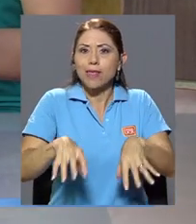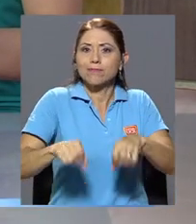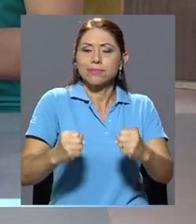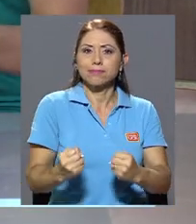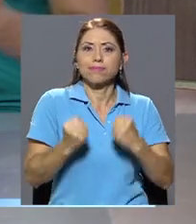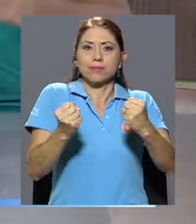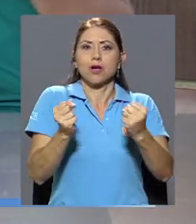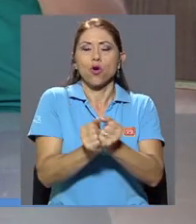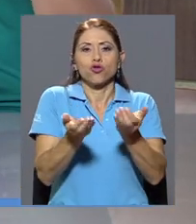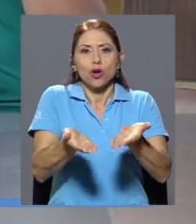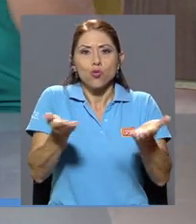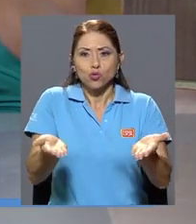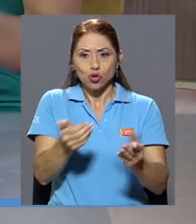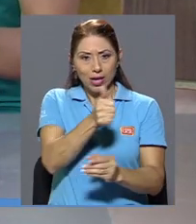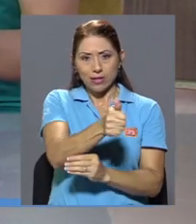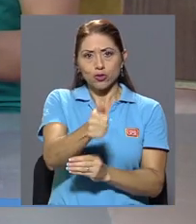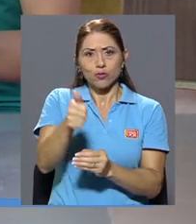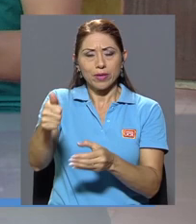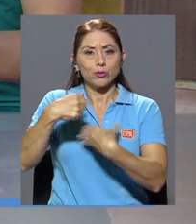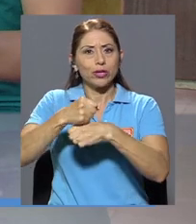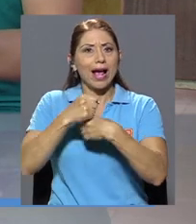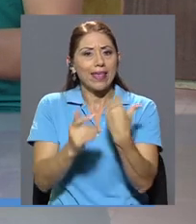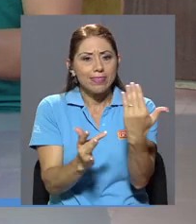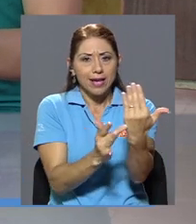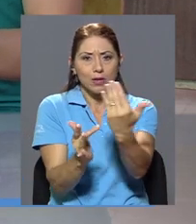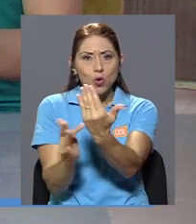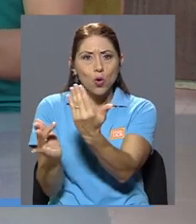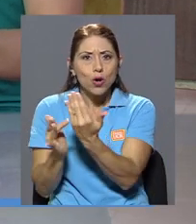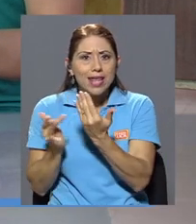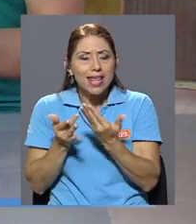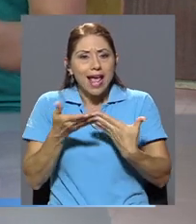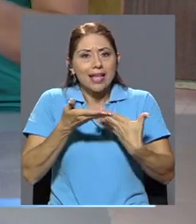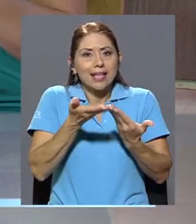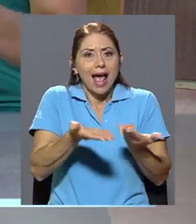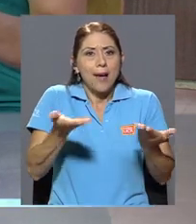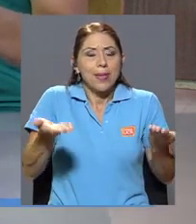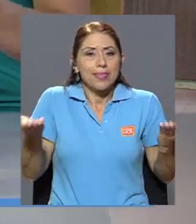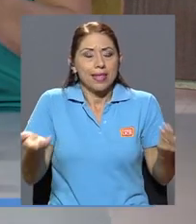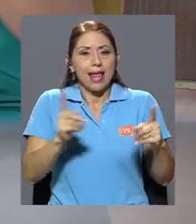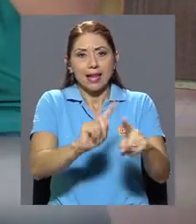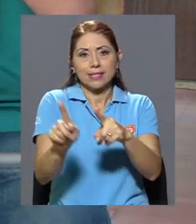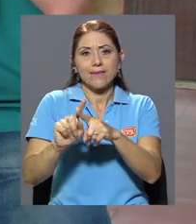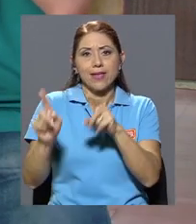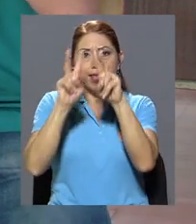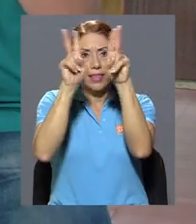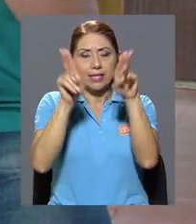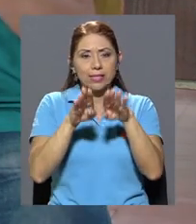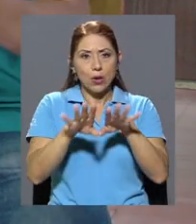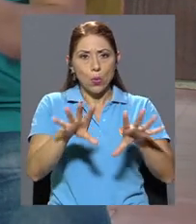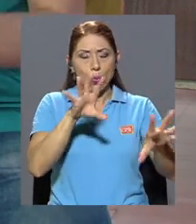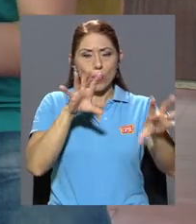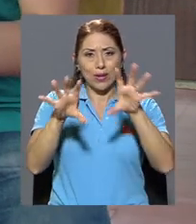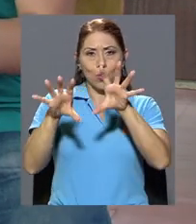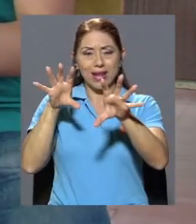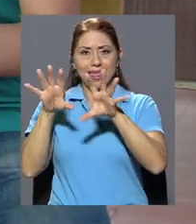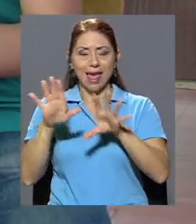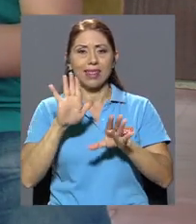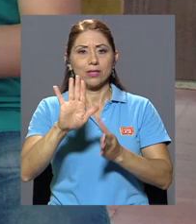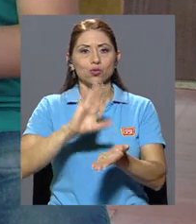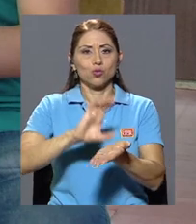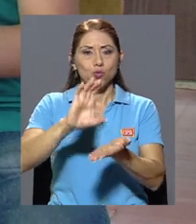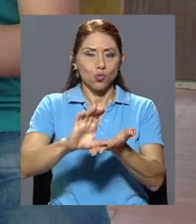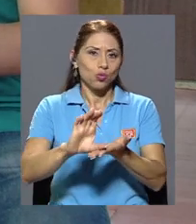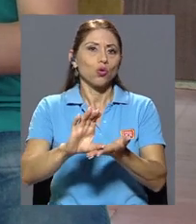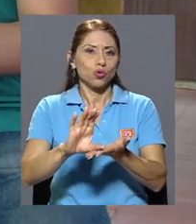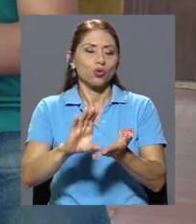recursos multimedia, usen tecnologías para el aprendizaje y, por supuesto, grados de virtualidad en sus